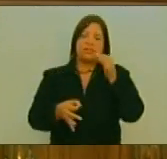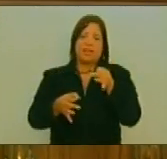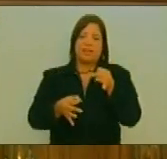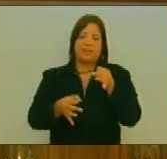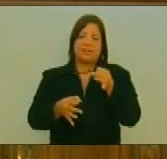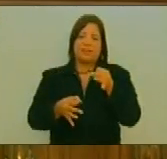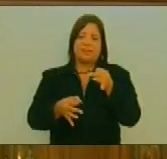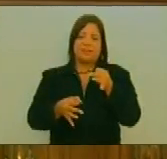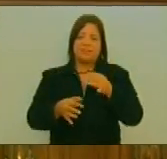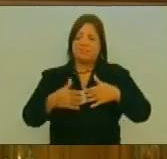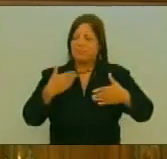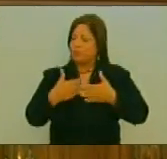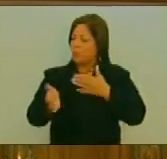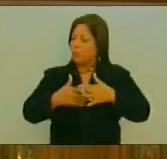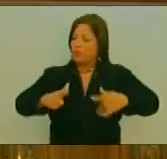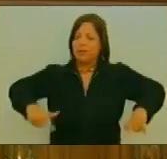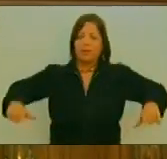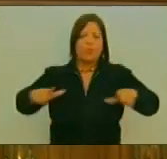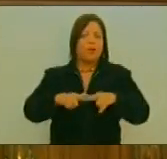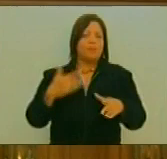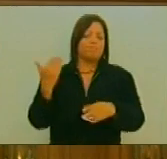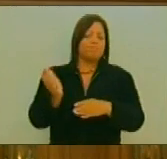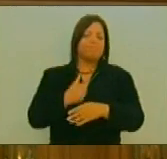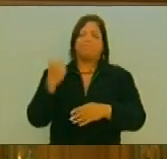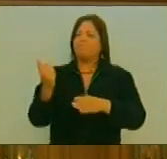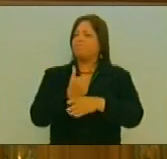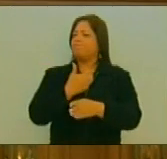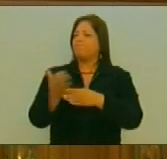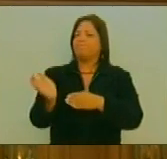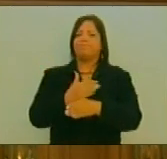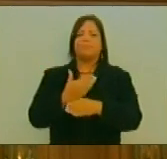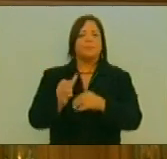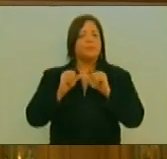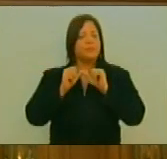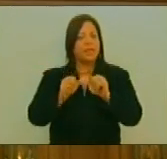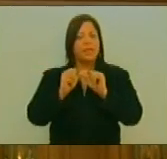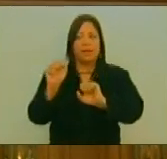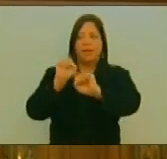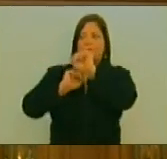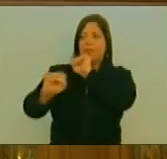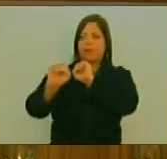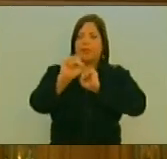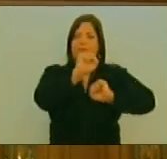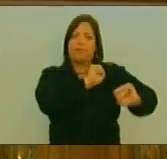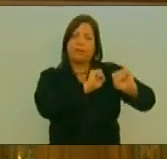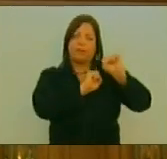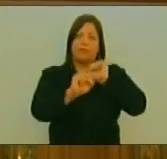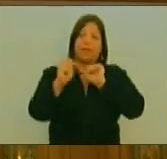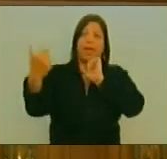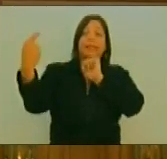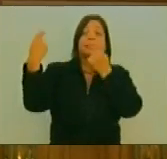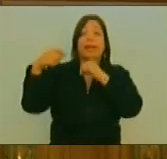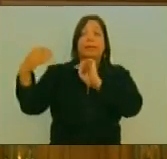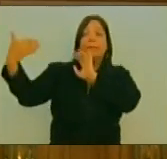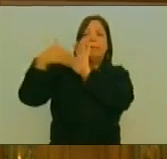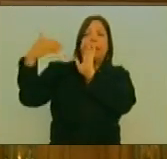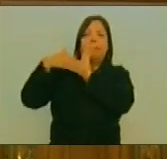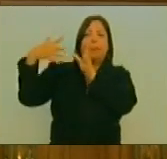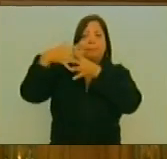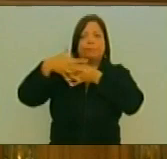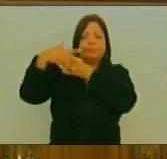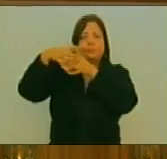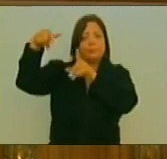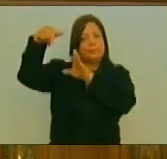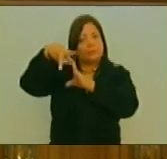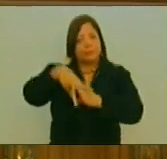En El Terreno Que Sea Necesario Para Seguir Enfrentando Los Intentos Hegemónicos Del